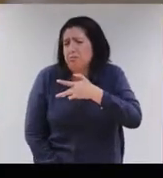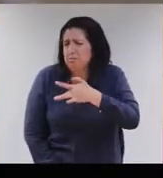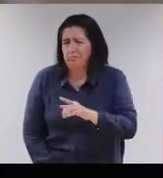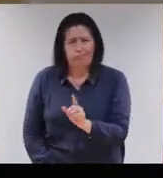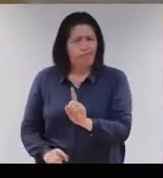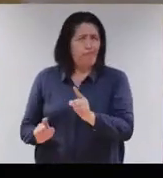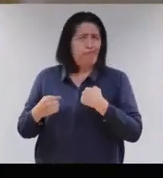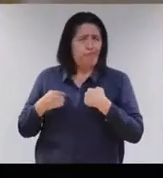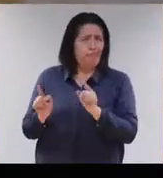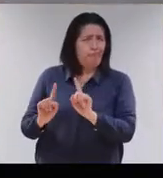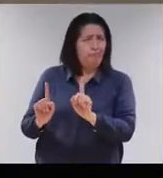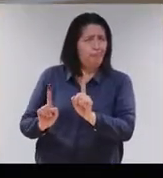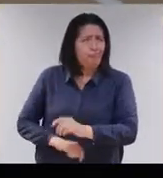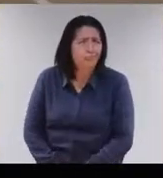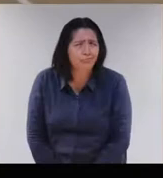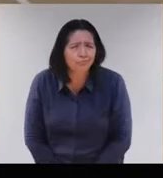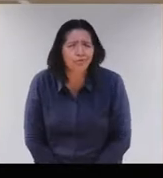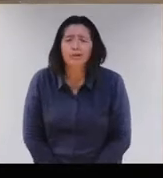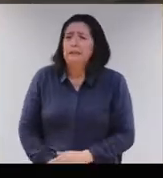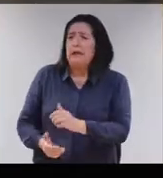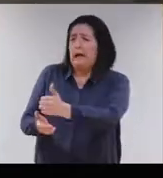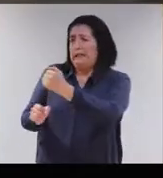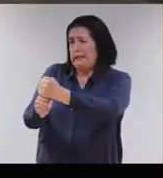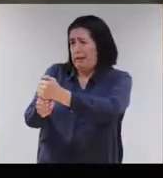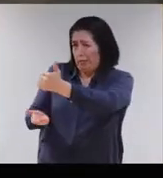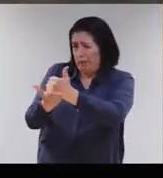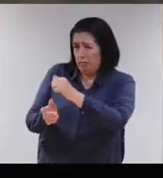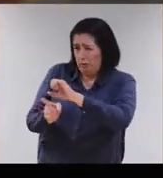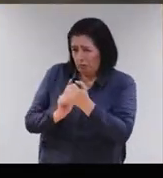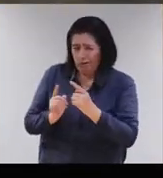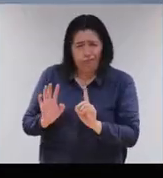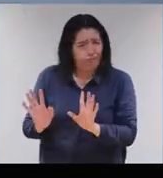No soy un pobrecito. Ni tu labor social.